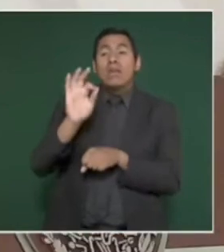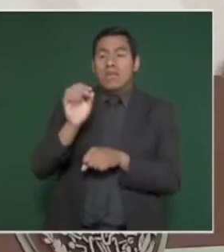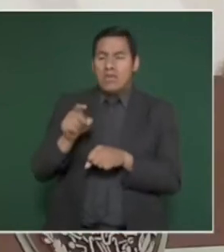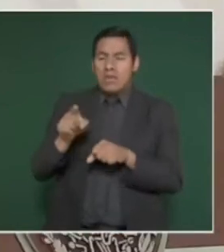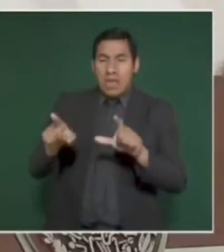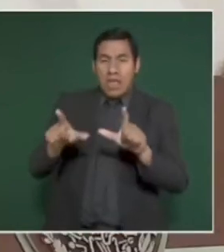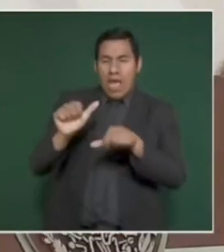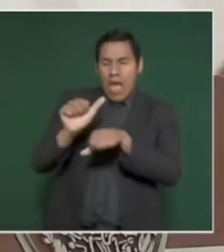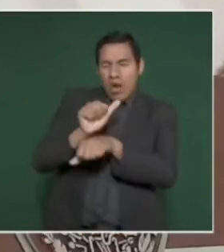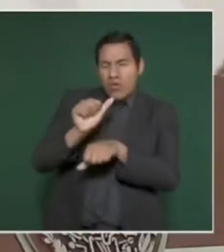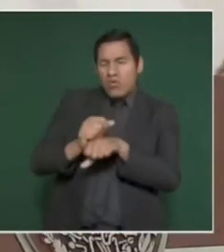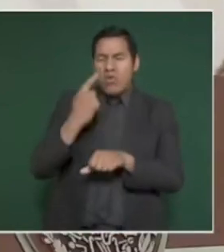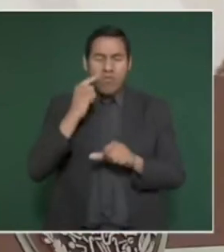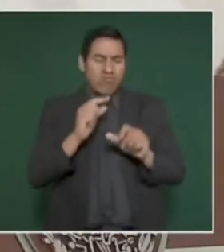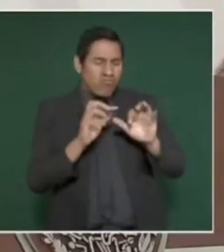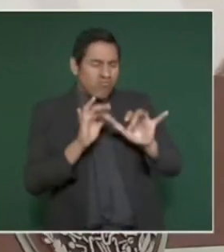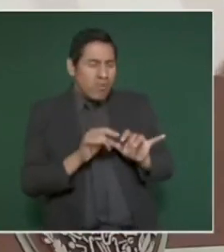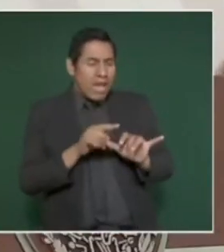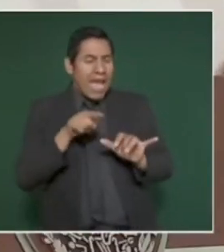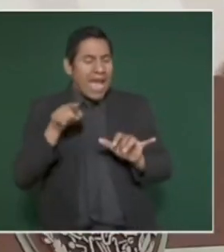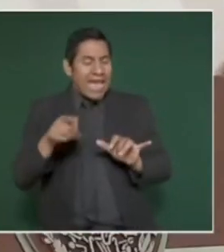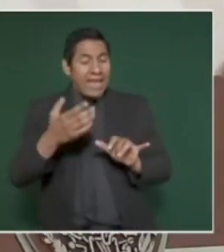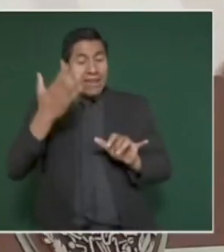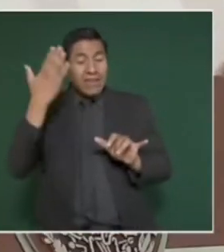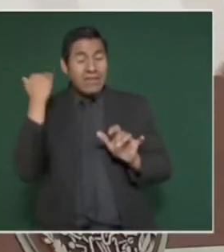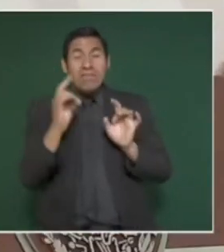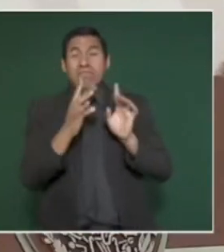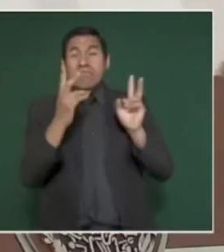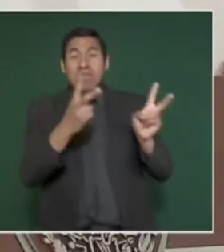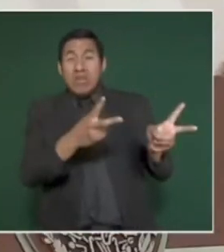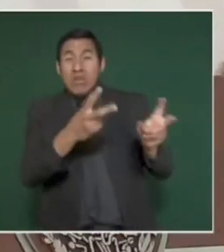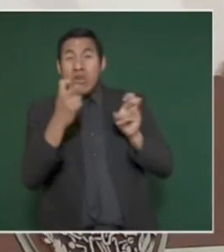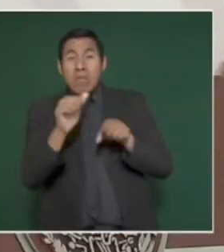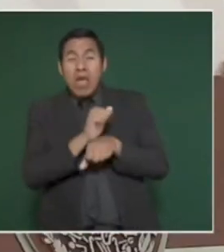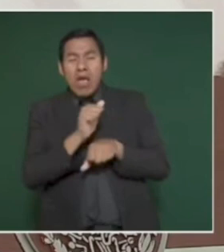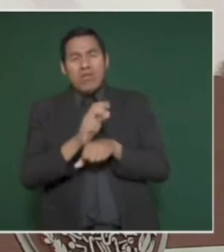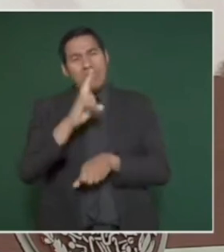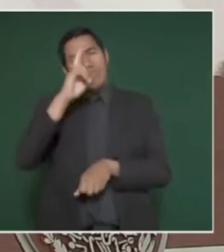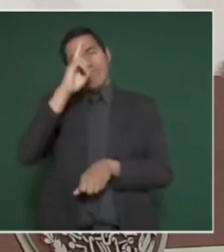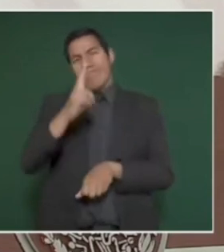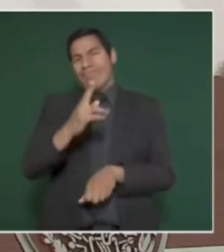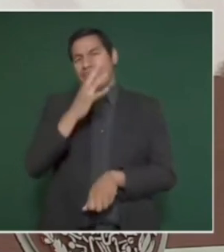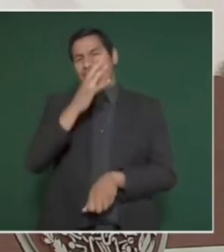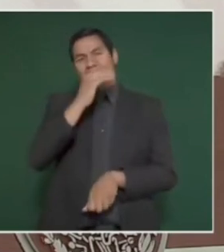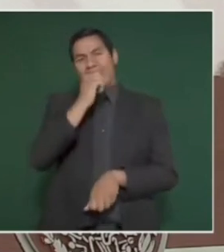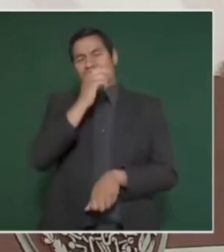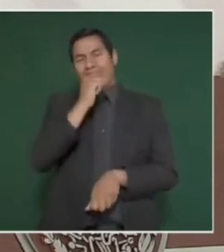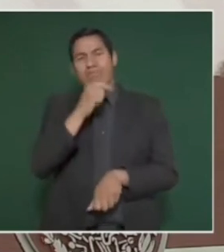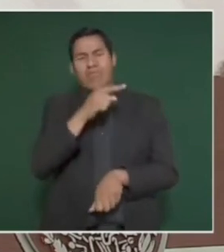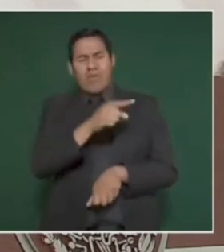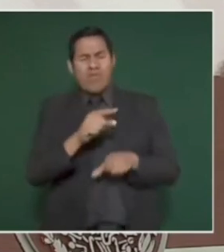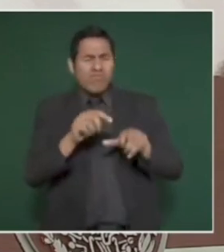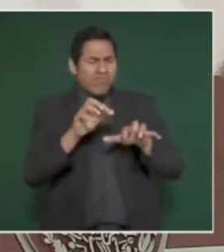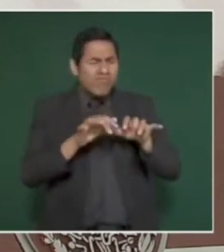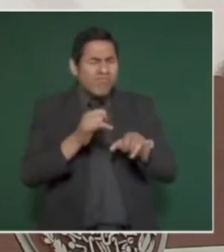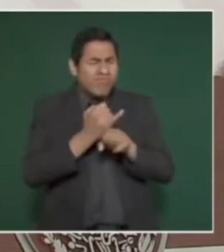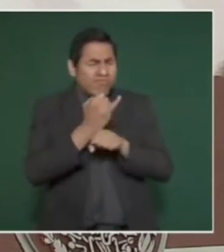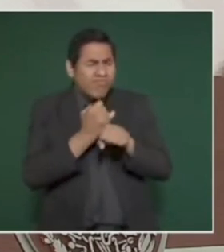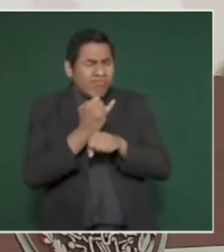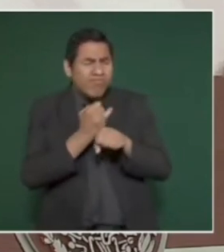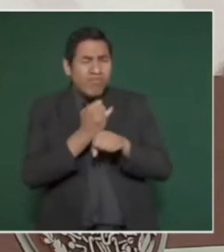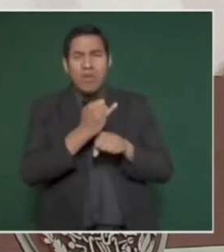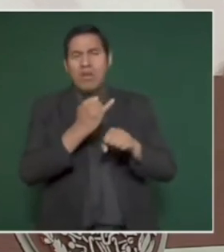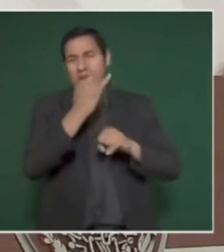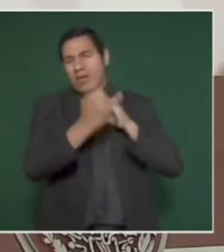robo. Esto en base a los datos internacionales con los que se